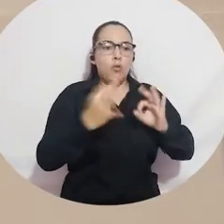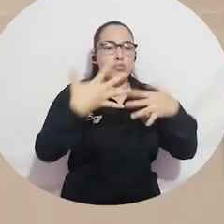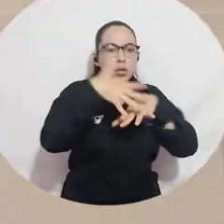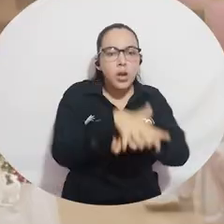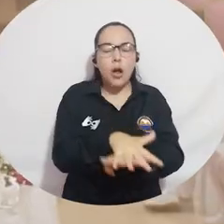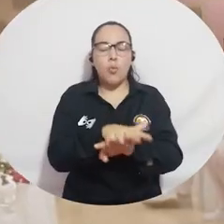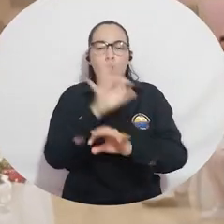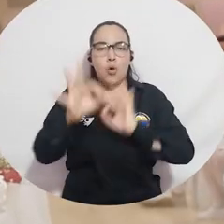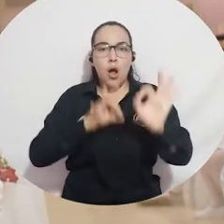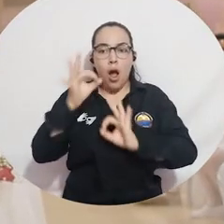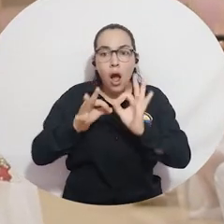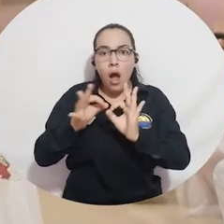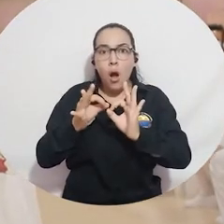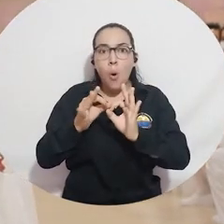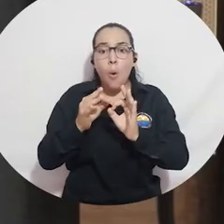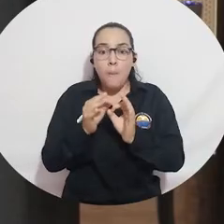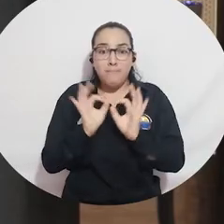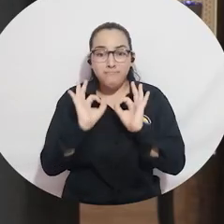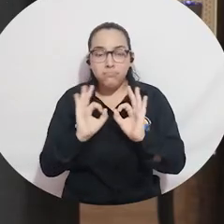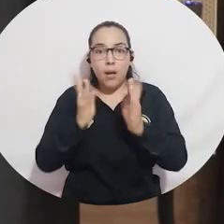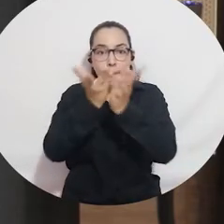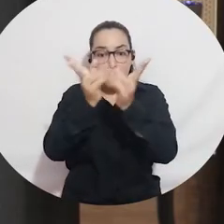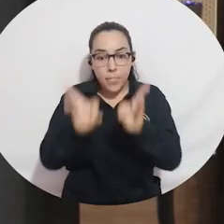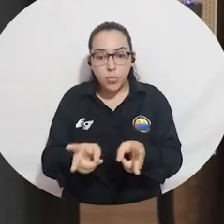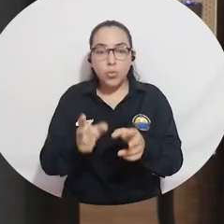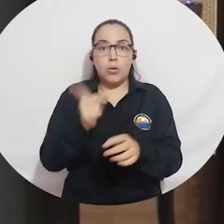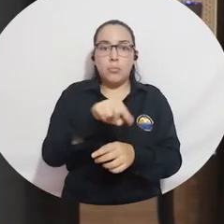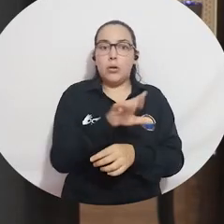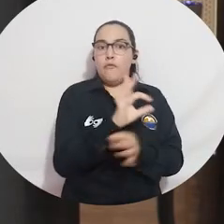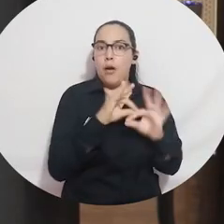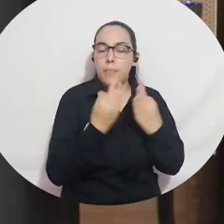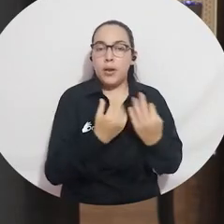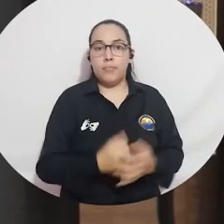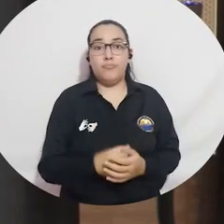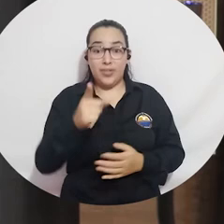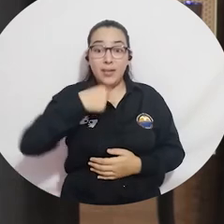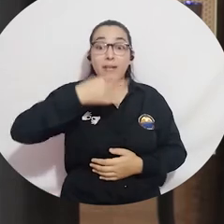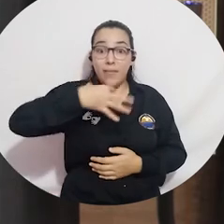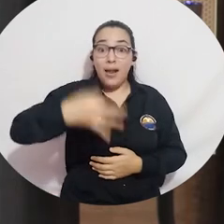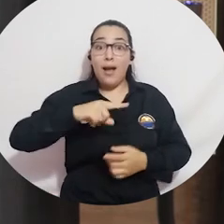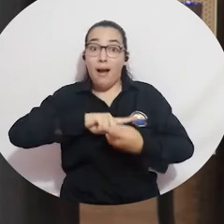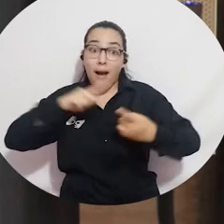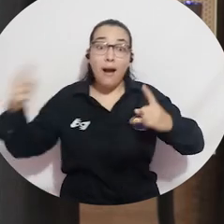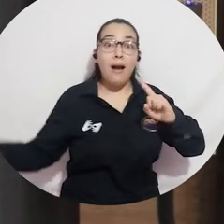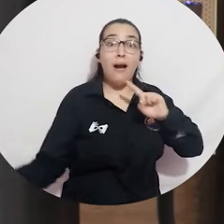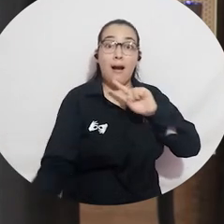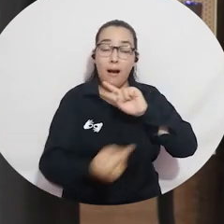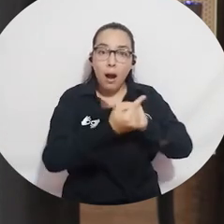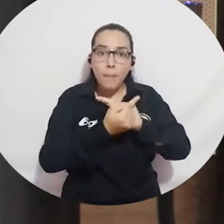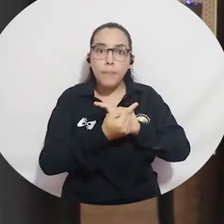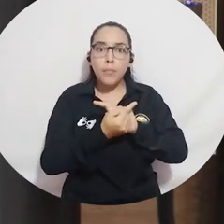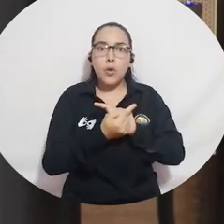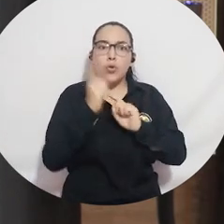familia y a la comunidad. Hoy ustedes pasan a hacer ese cambio real en los diferentes entornos hospitalarios, comunitarios, de investigación,